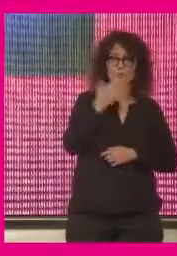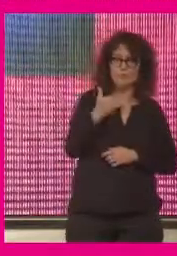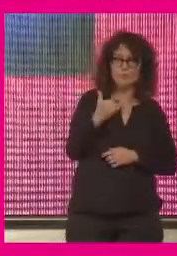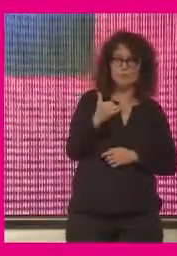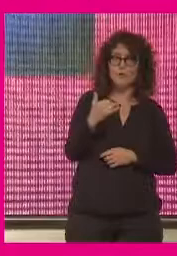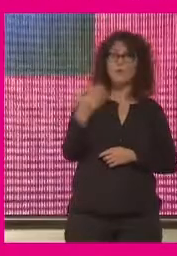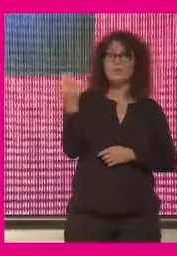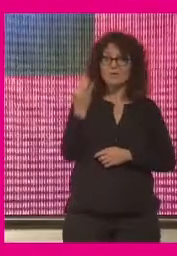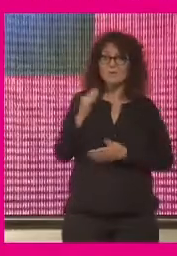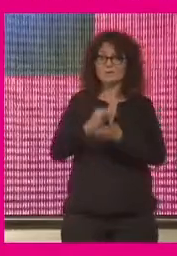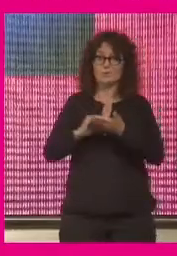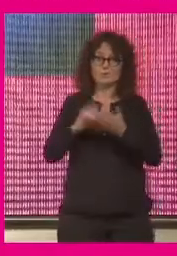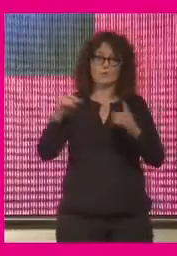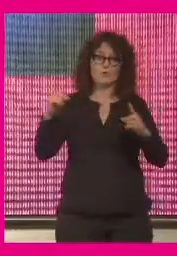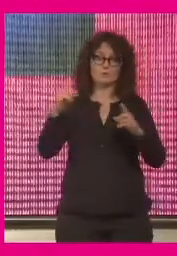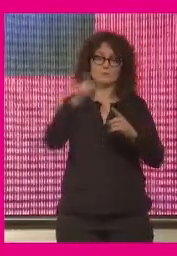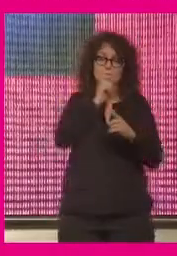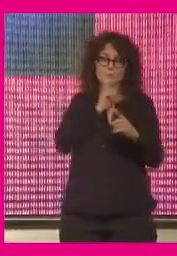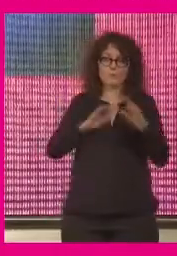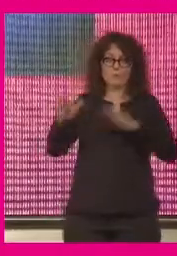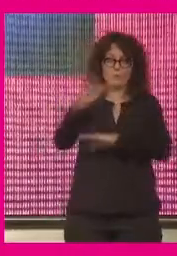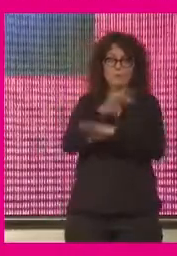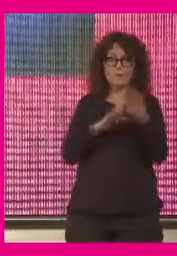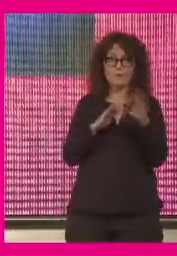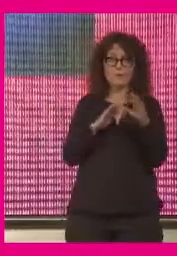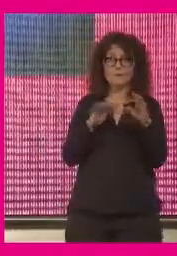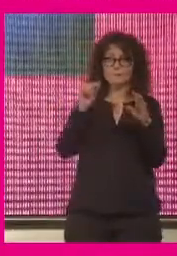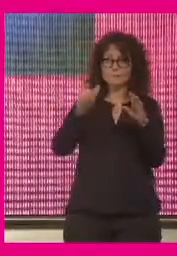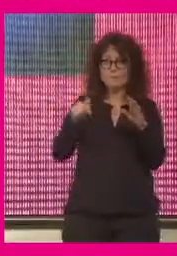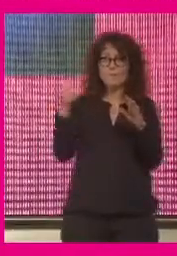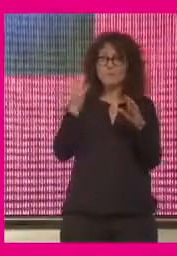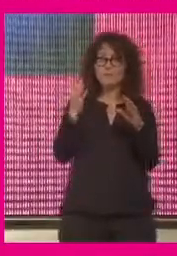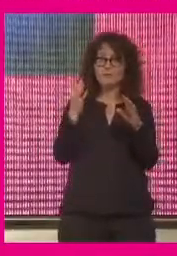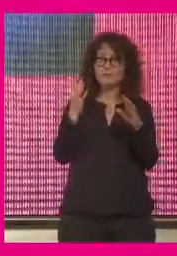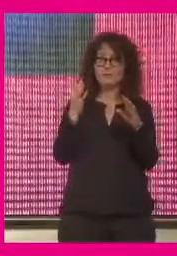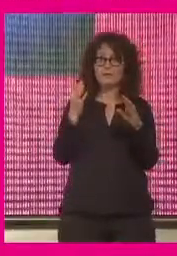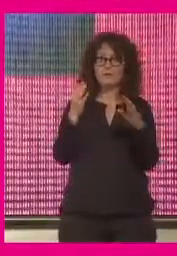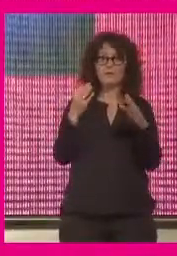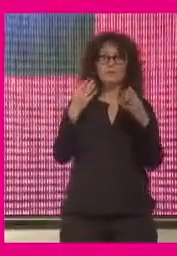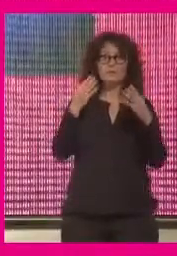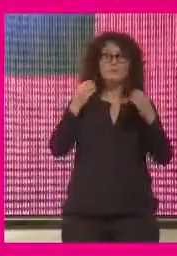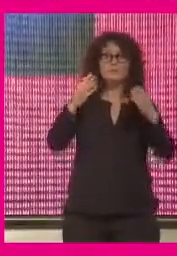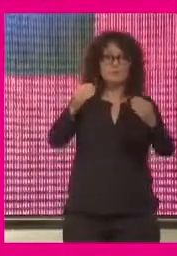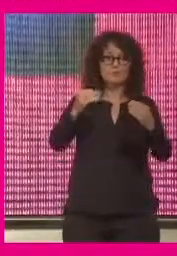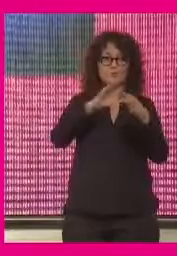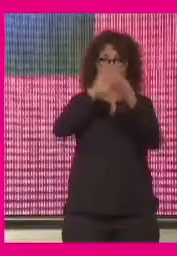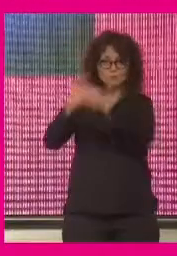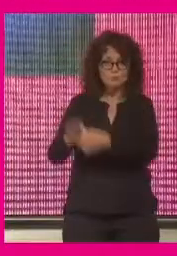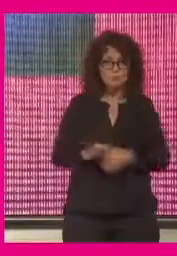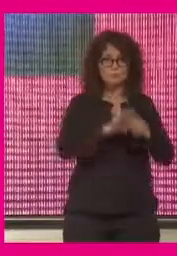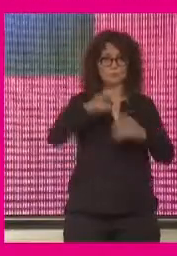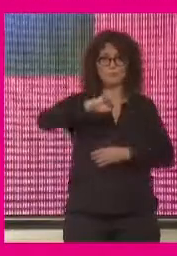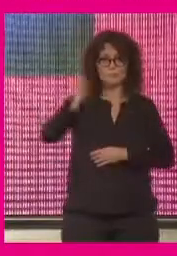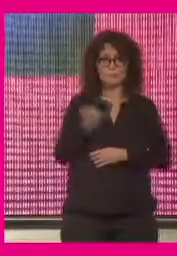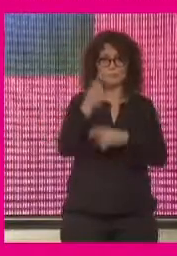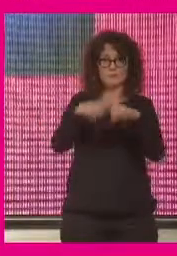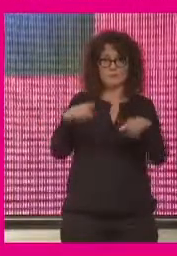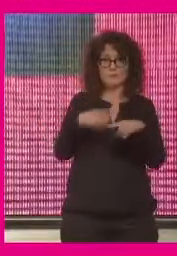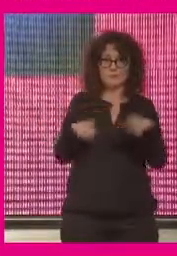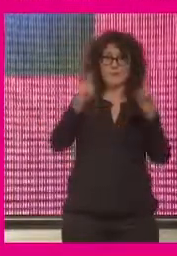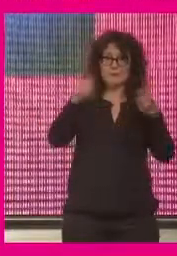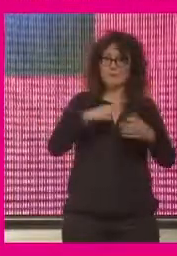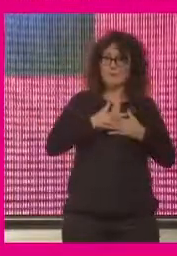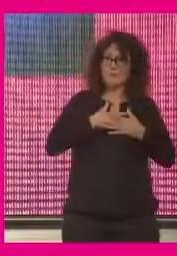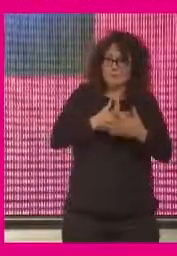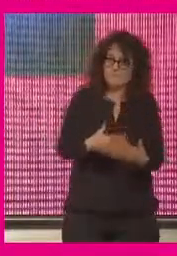soluciones complejas y para encontrar soluciones complejas necesitamos aunar muchas inteligencias diversas mucha diversidad muchas